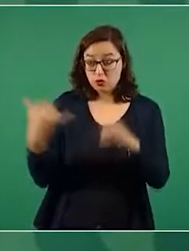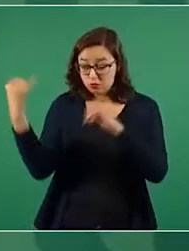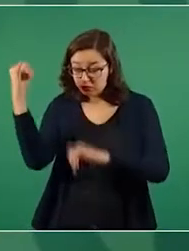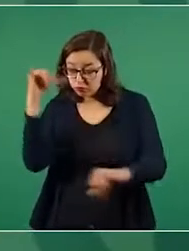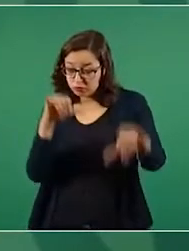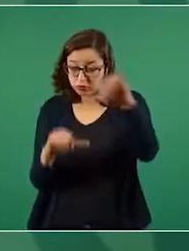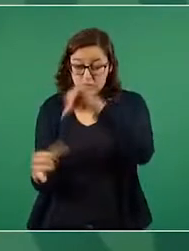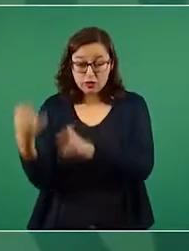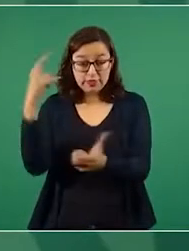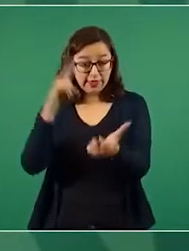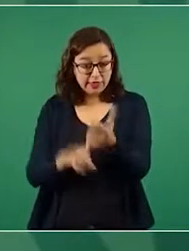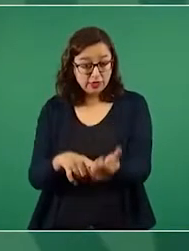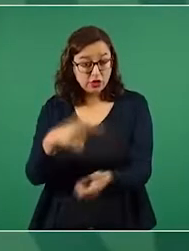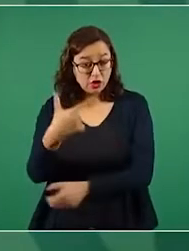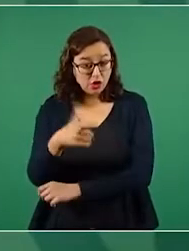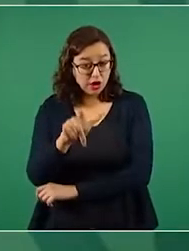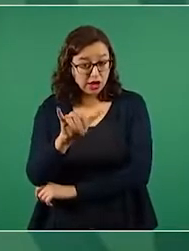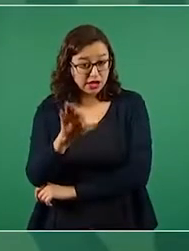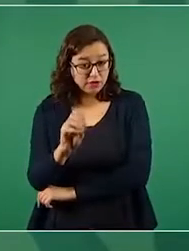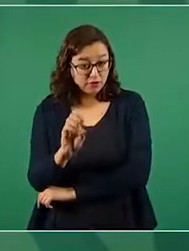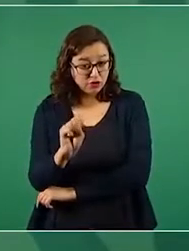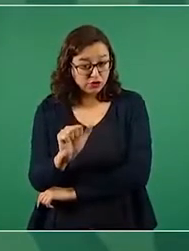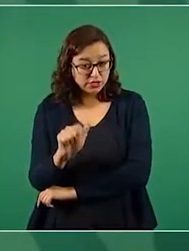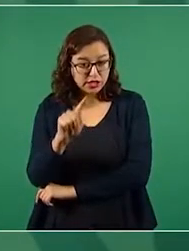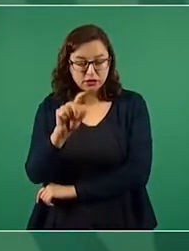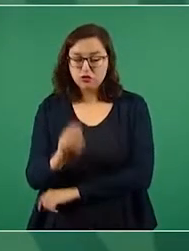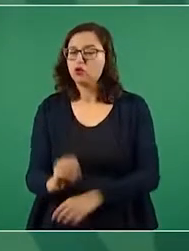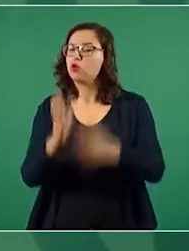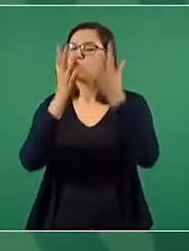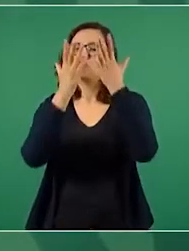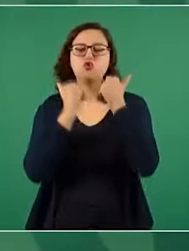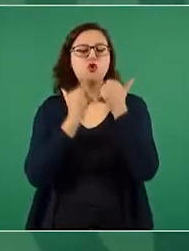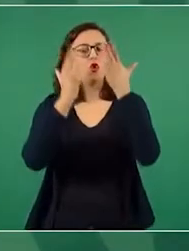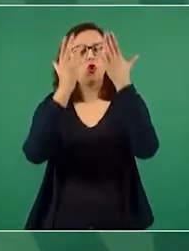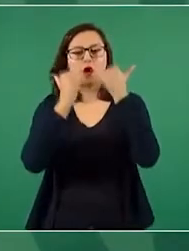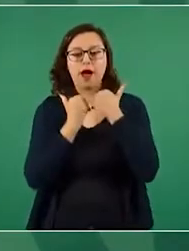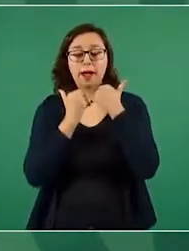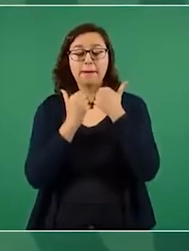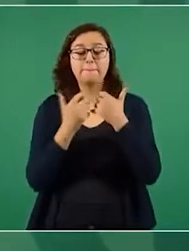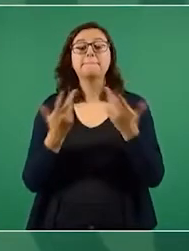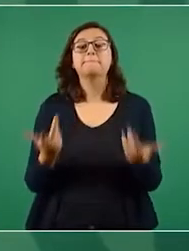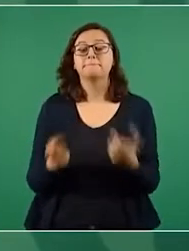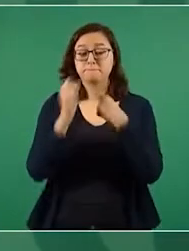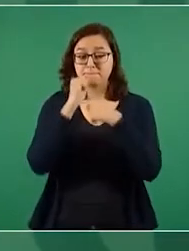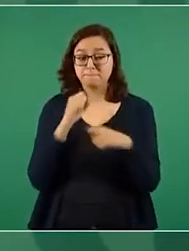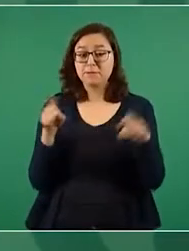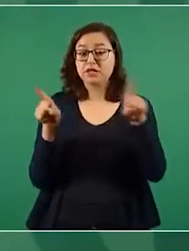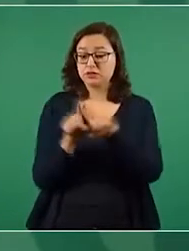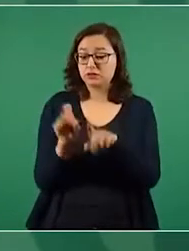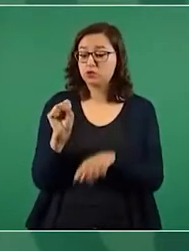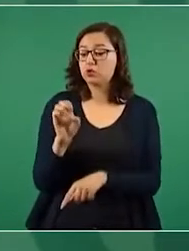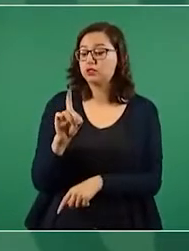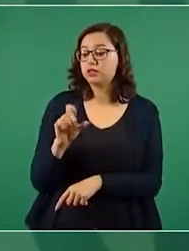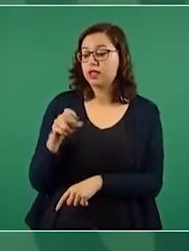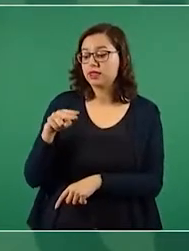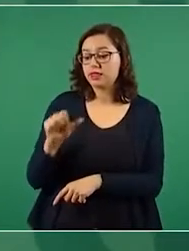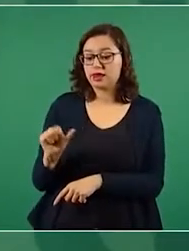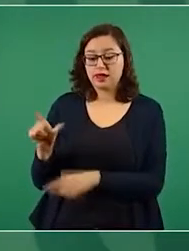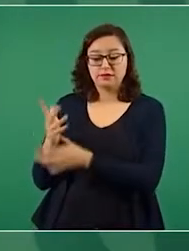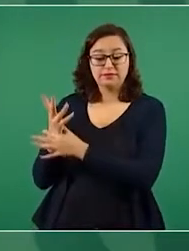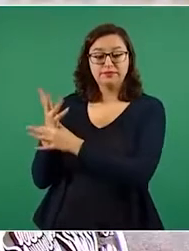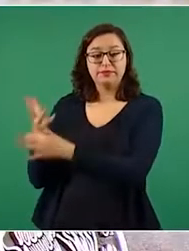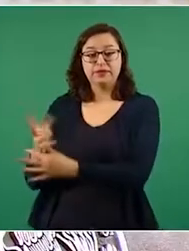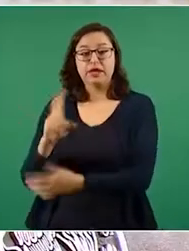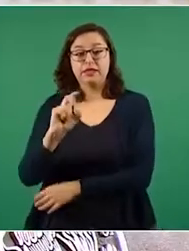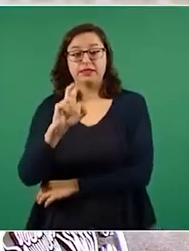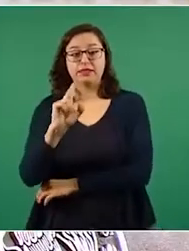que lo contengan. La Secretaría de la Defensa Nacional asimismo informó que de los 31 viveros forestales